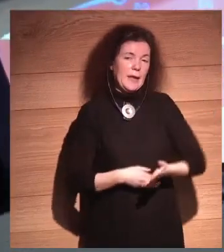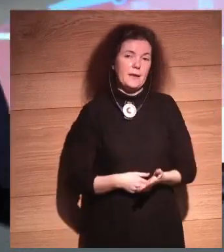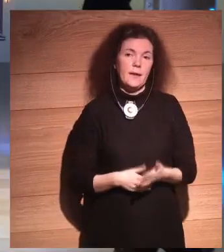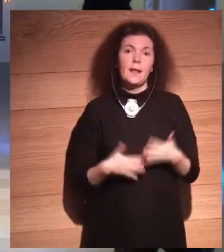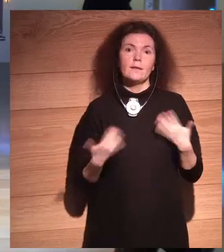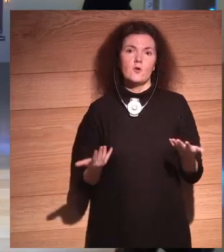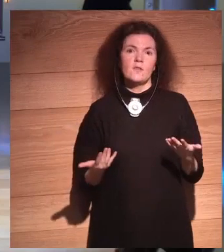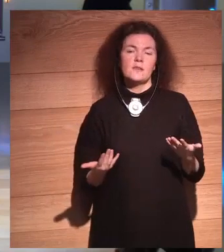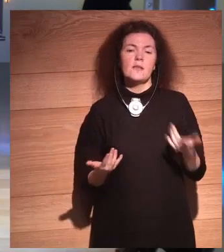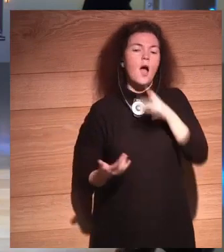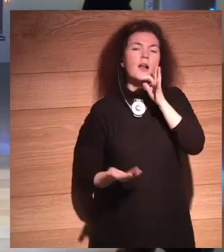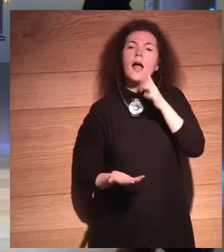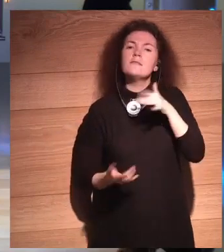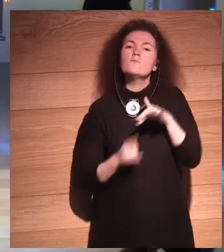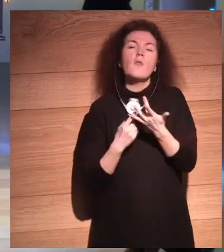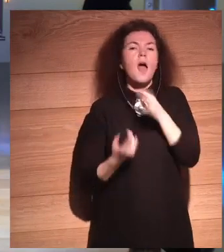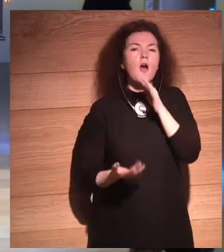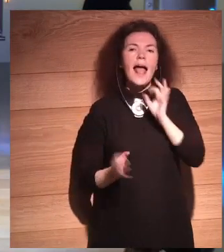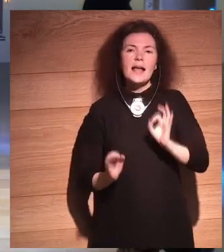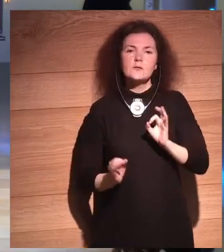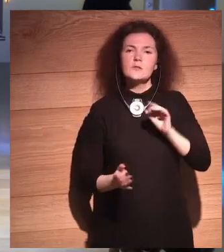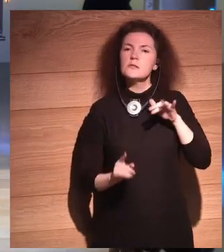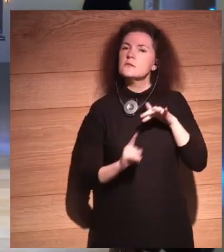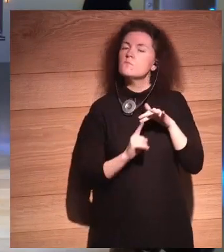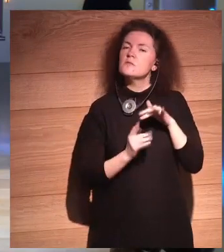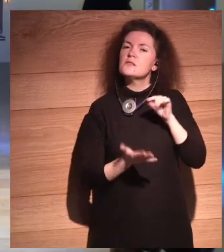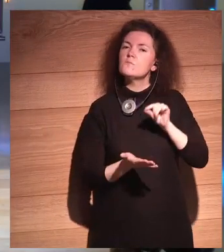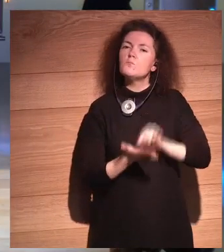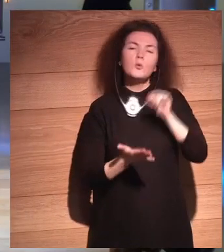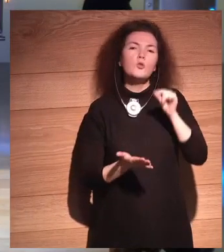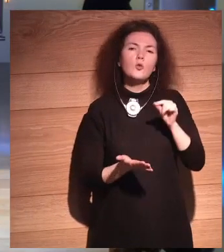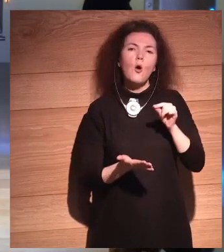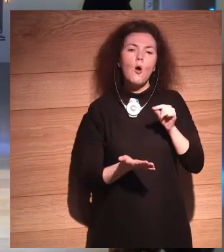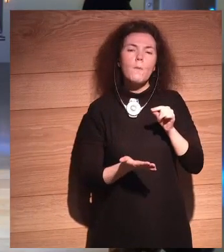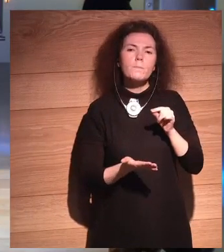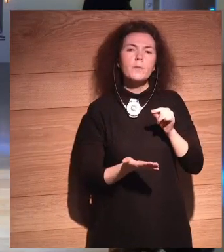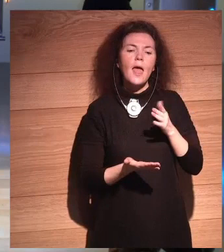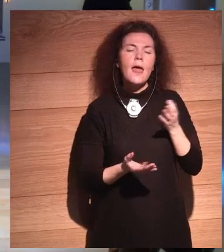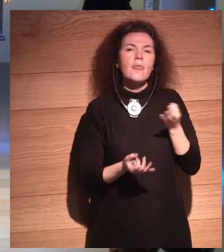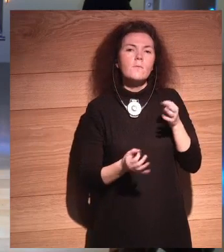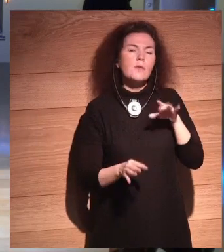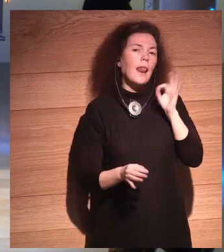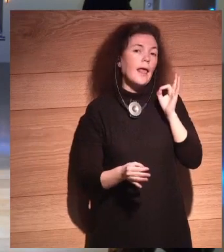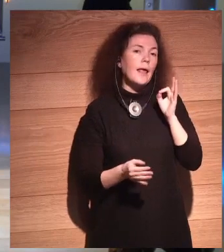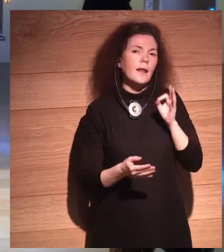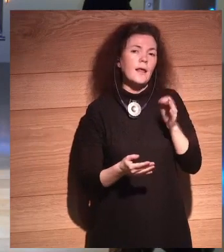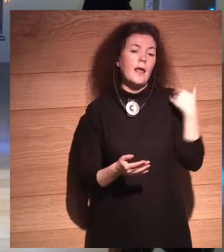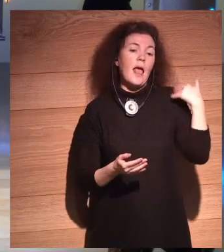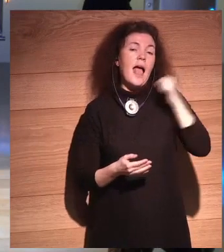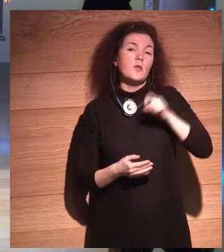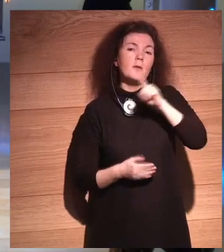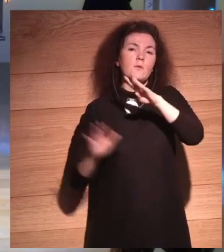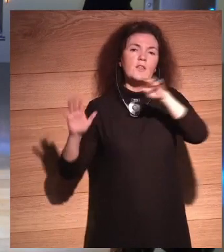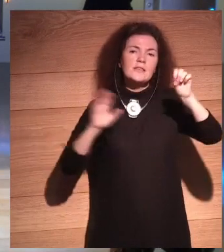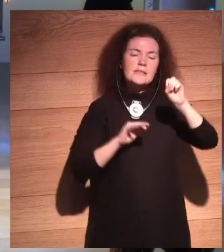Entonces, estamos en un punto angular, en una piedra angular de todo esto. Einstein ya habló de esto en los años 60,